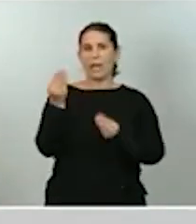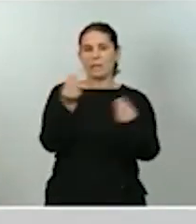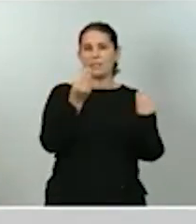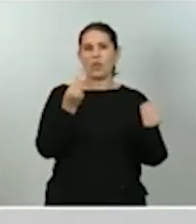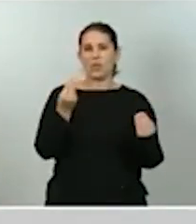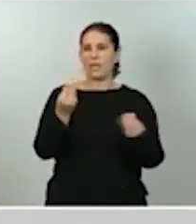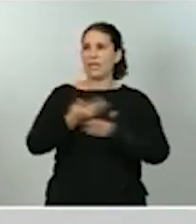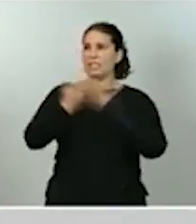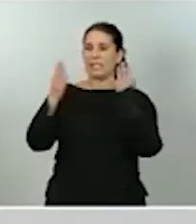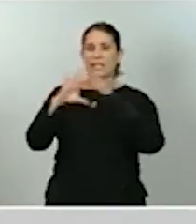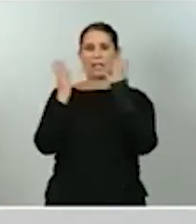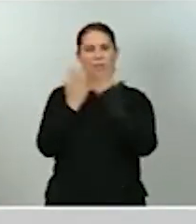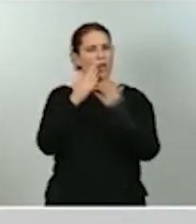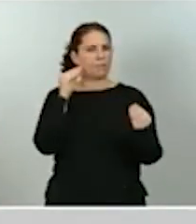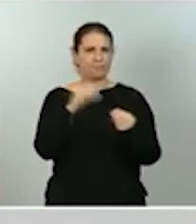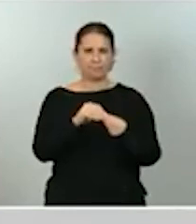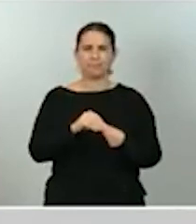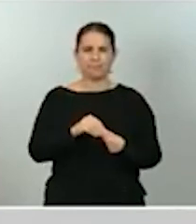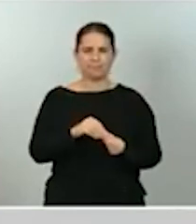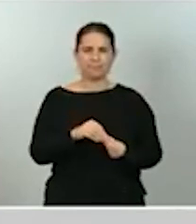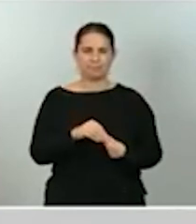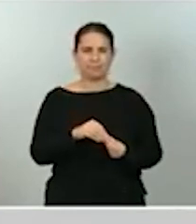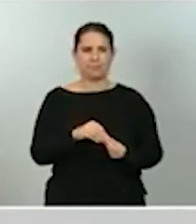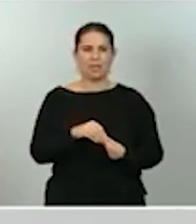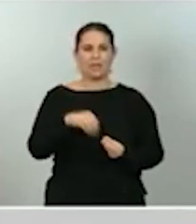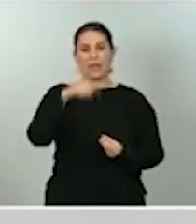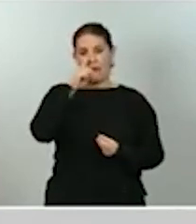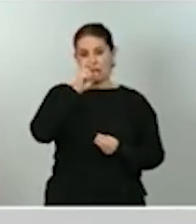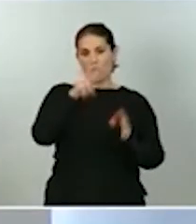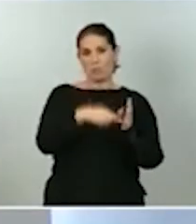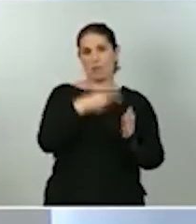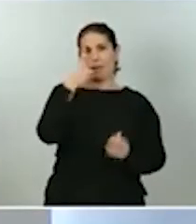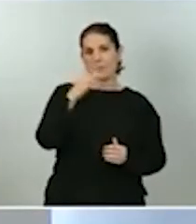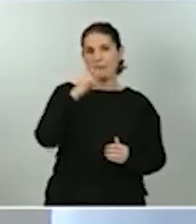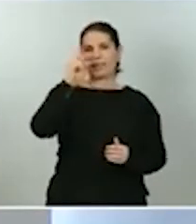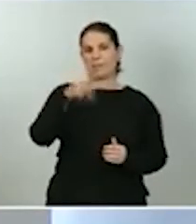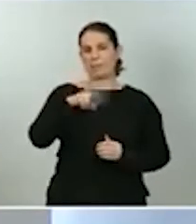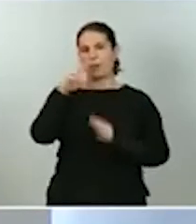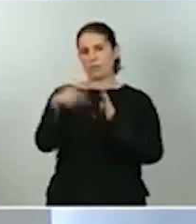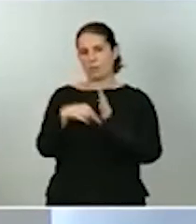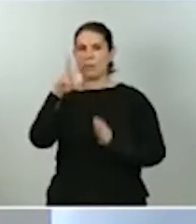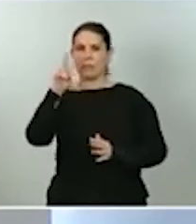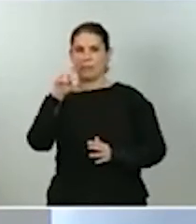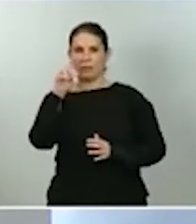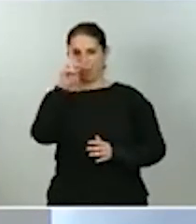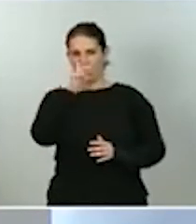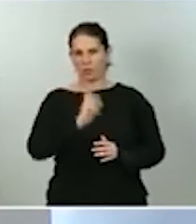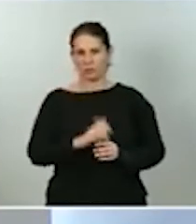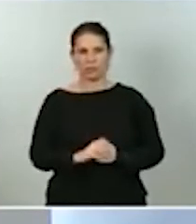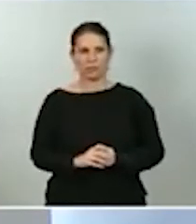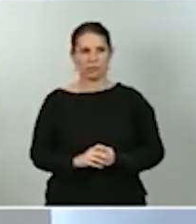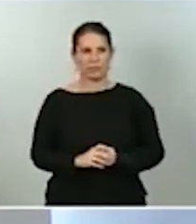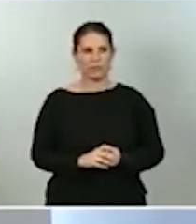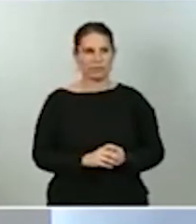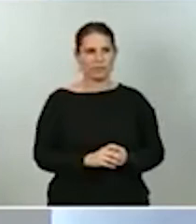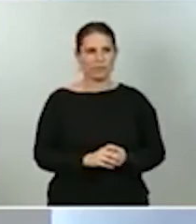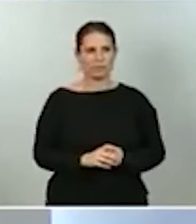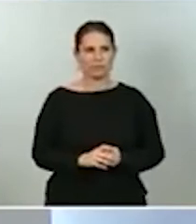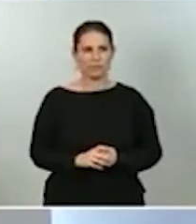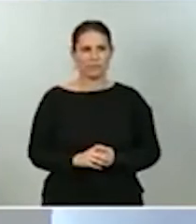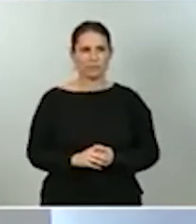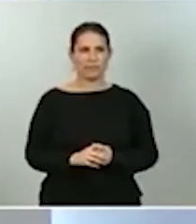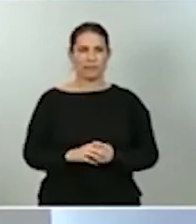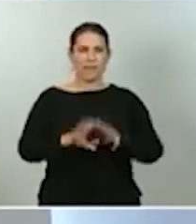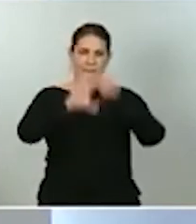internacionales, tanto para 2020 como para 2021. Y, en resumen, y como